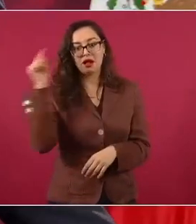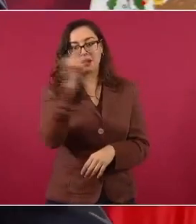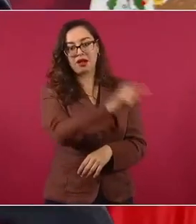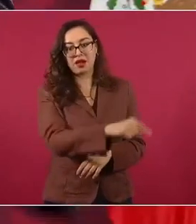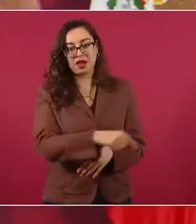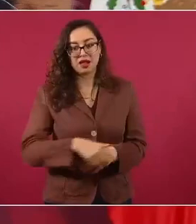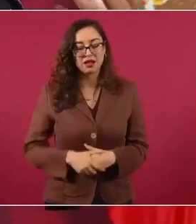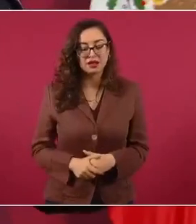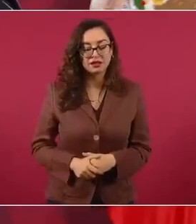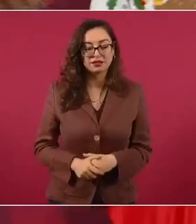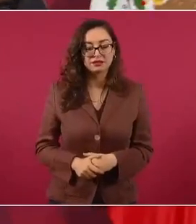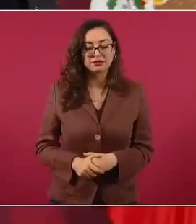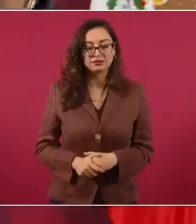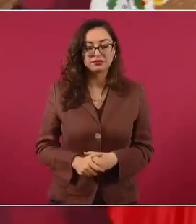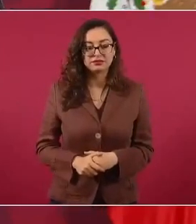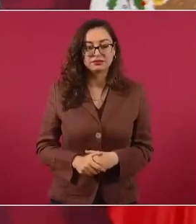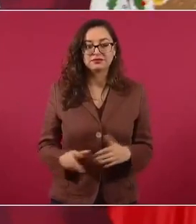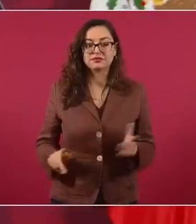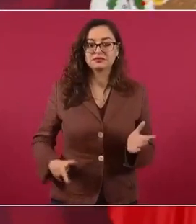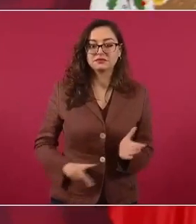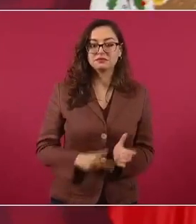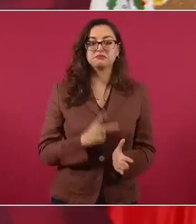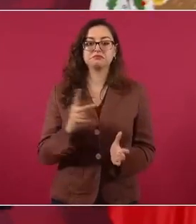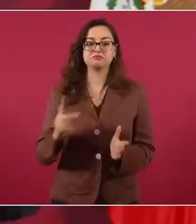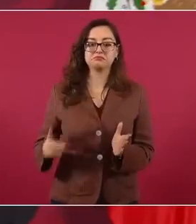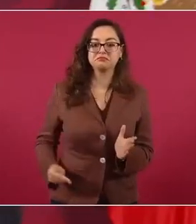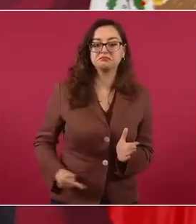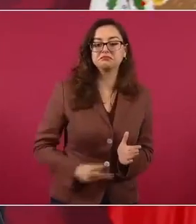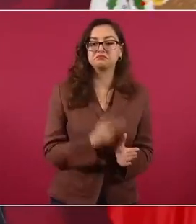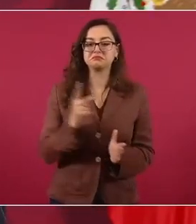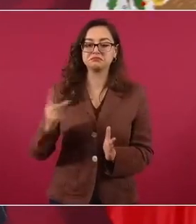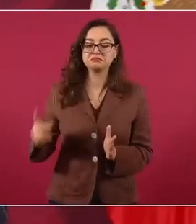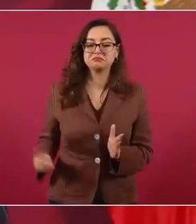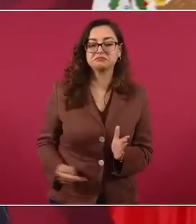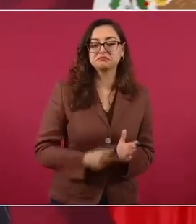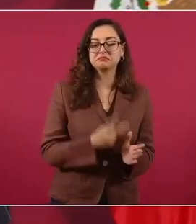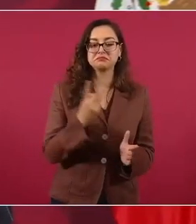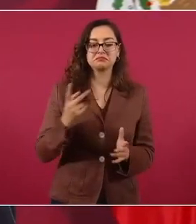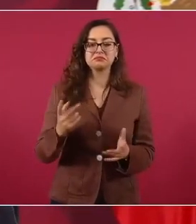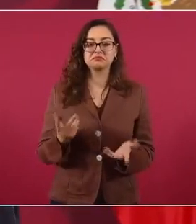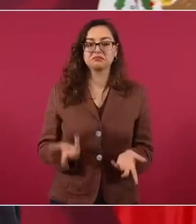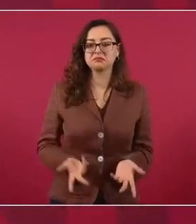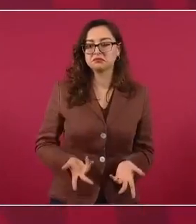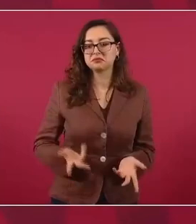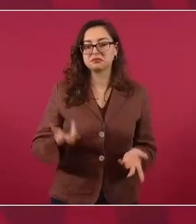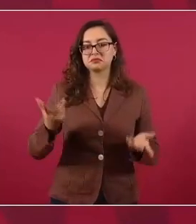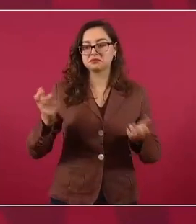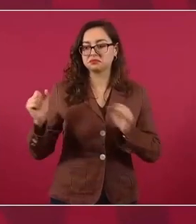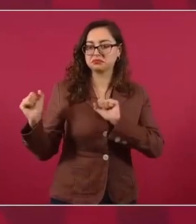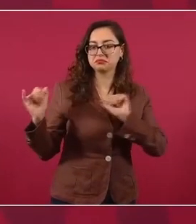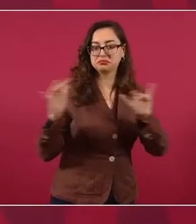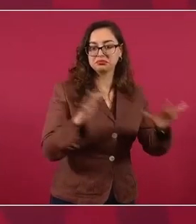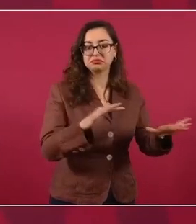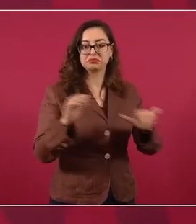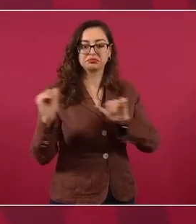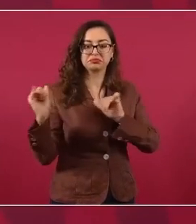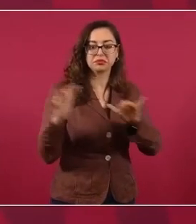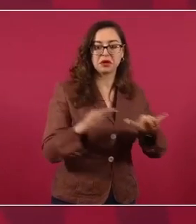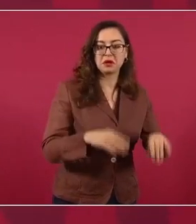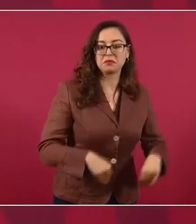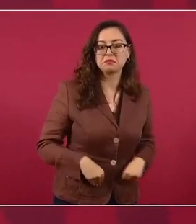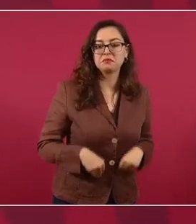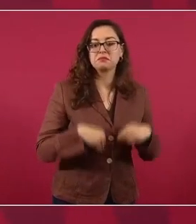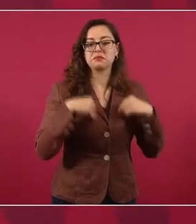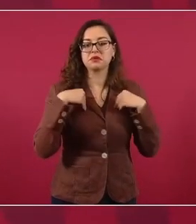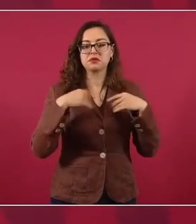cada vez es mayor la participación de los mexicanos que viven, que trabajan en